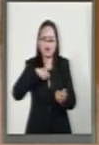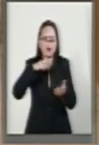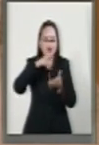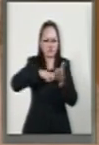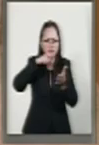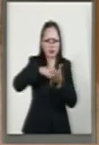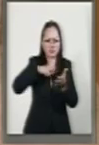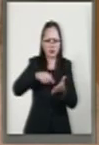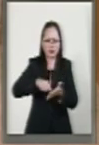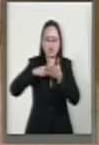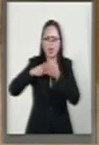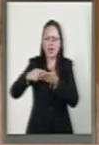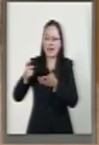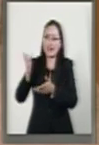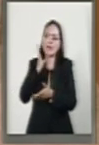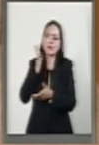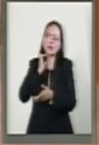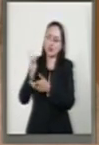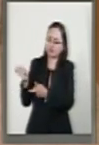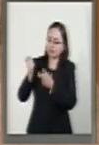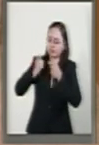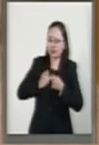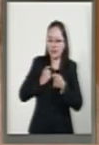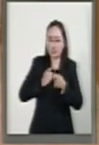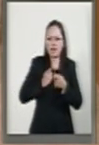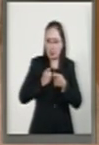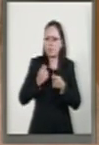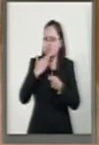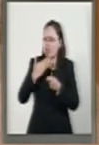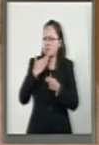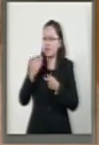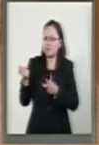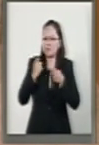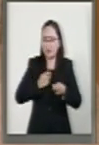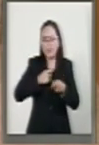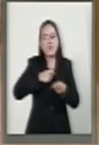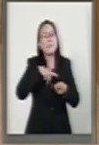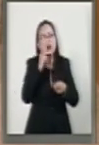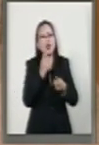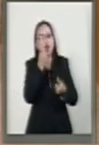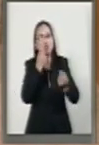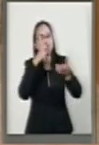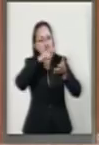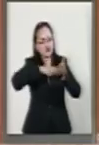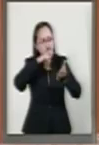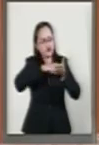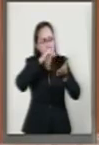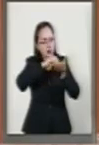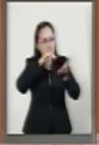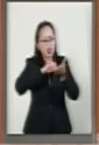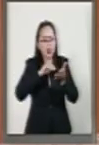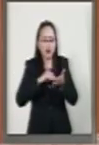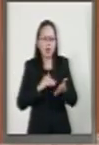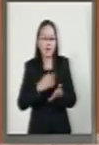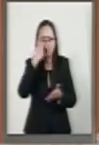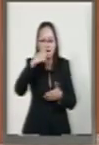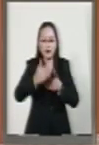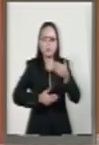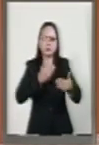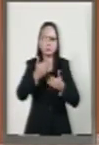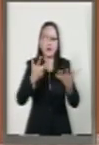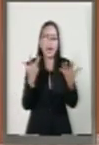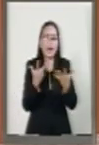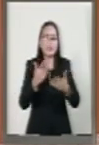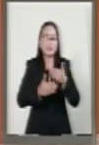minuta que nos vino a los diputados que de por sí venía bastante bien redactada, pero nos parecieron importantes para efecto de